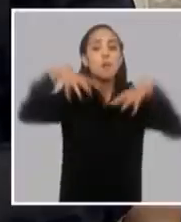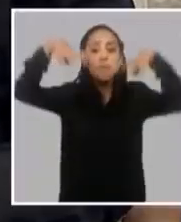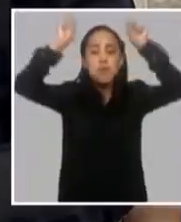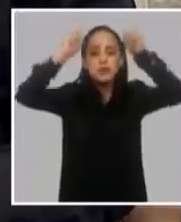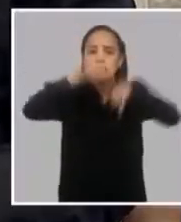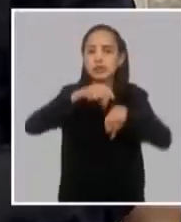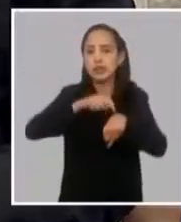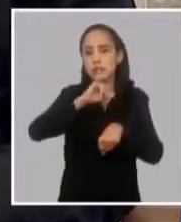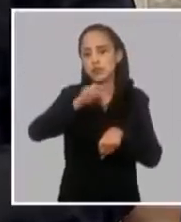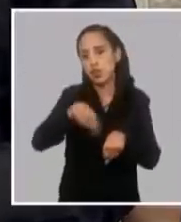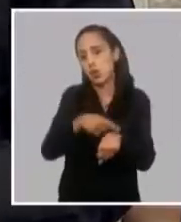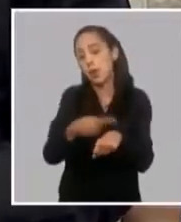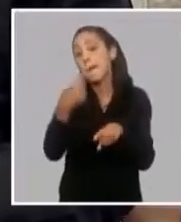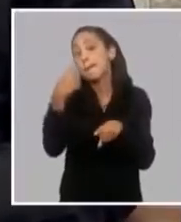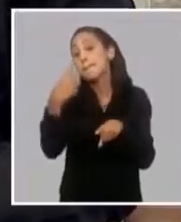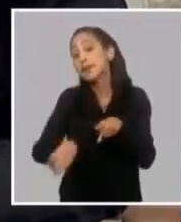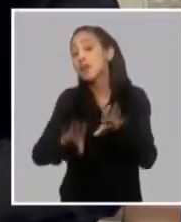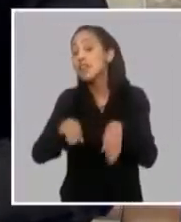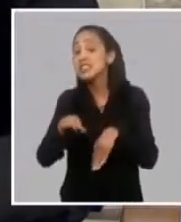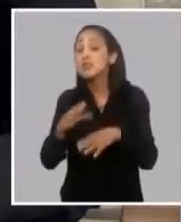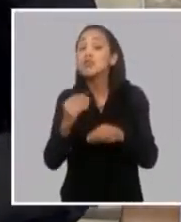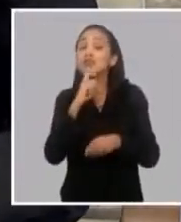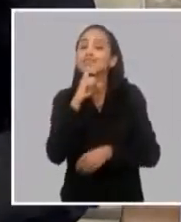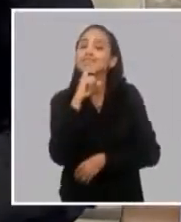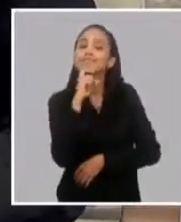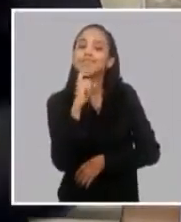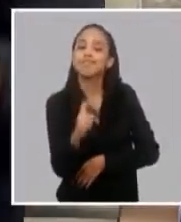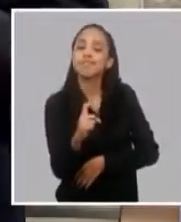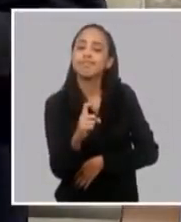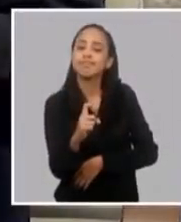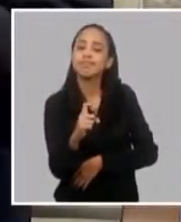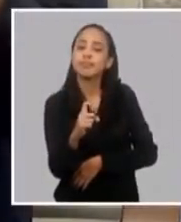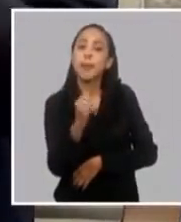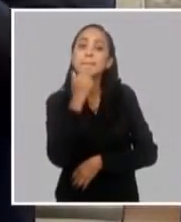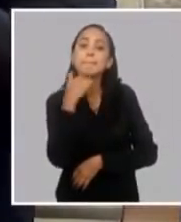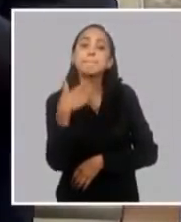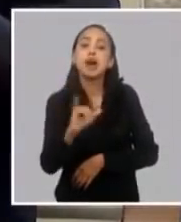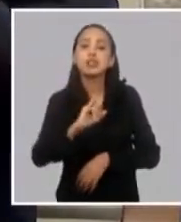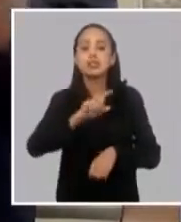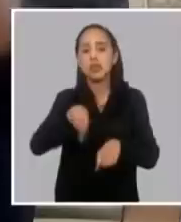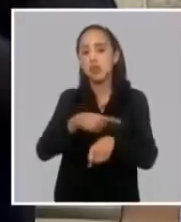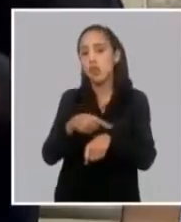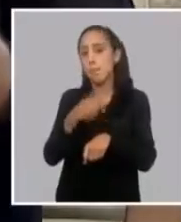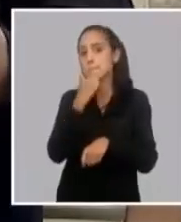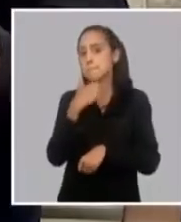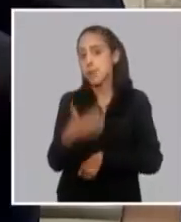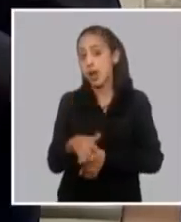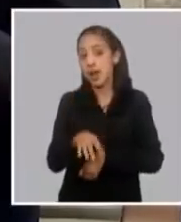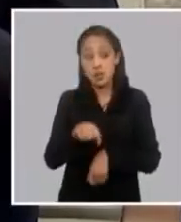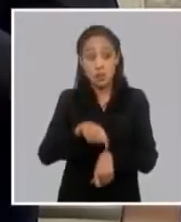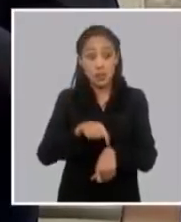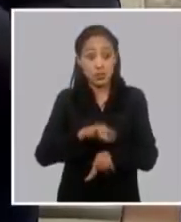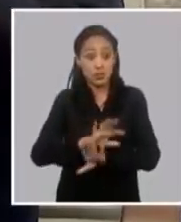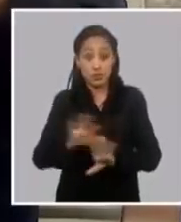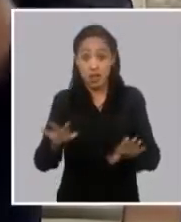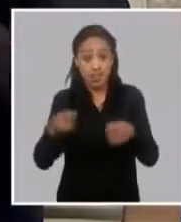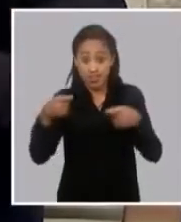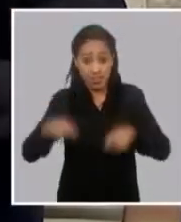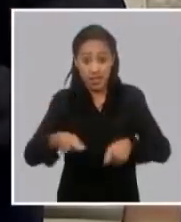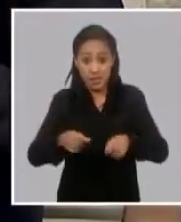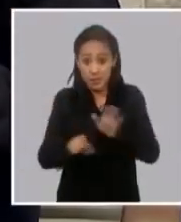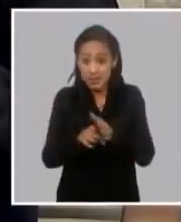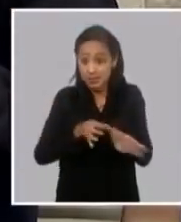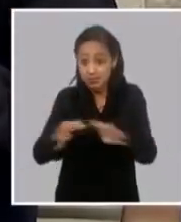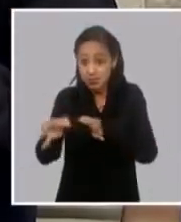determinadas dificultades se ha excedido de esas seis horas y a veces cuando llega el momento que debe entrar ya la generación